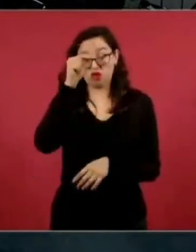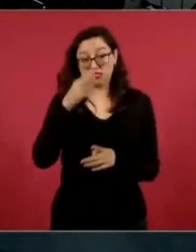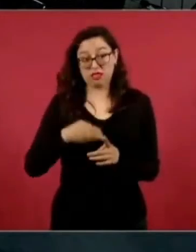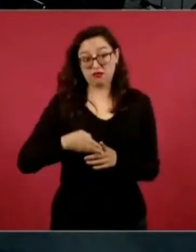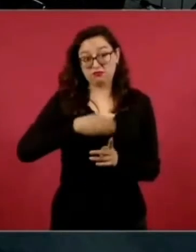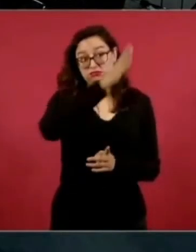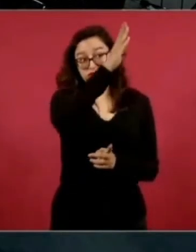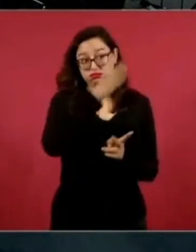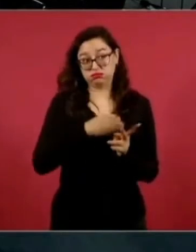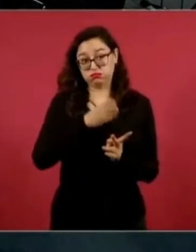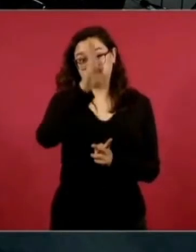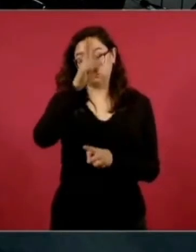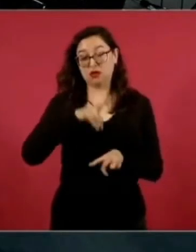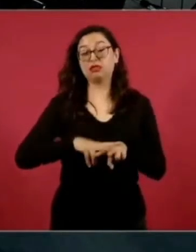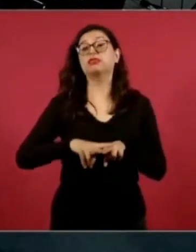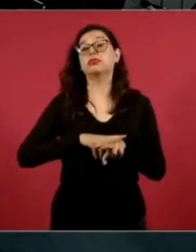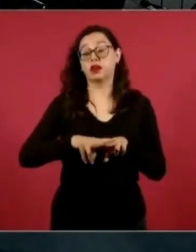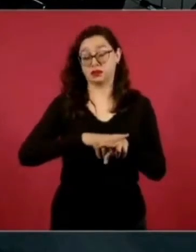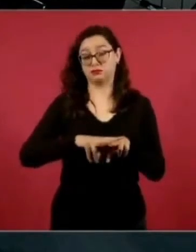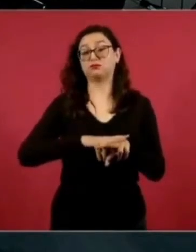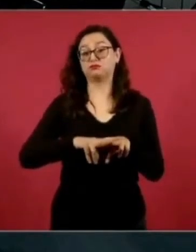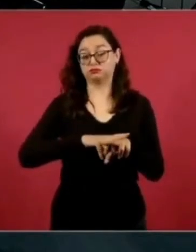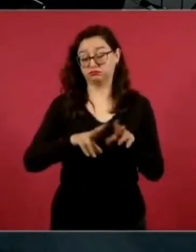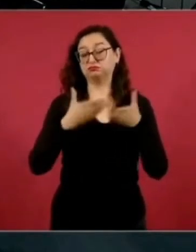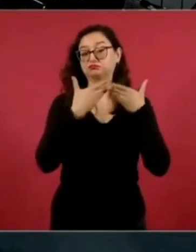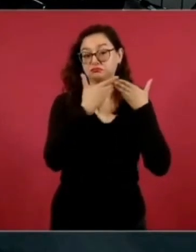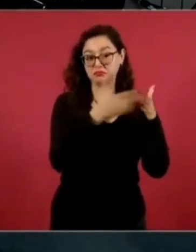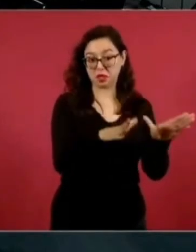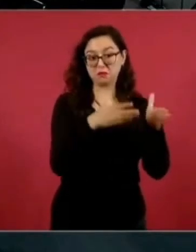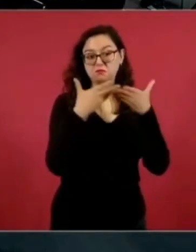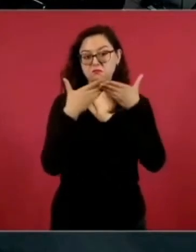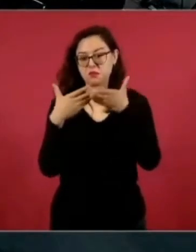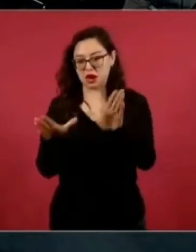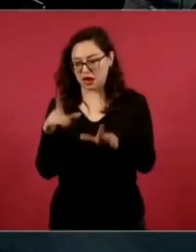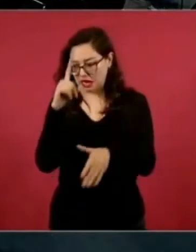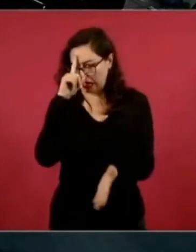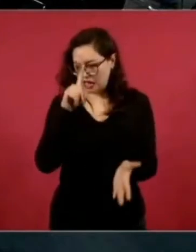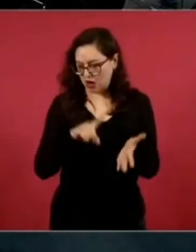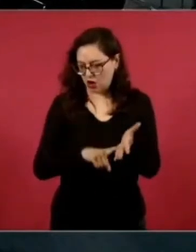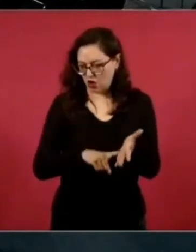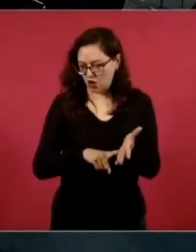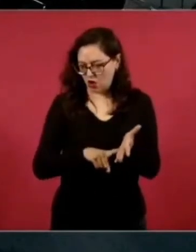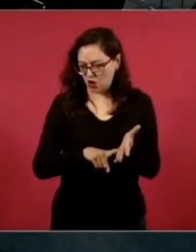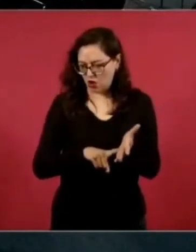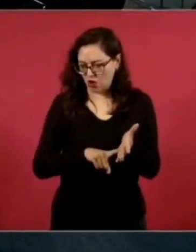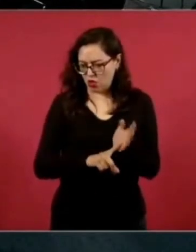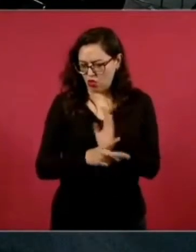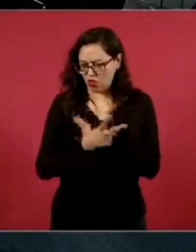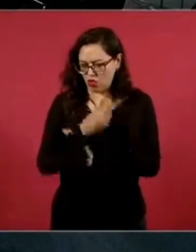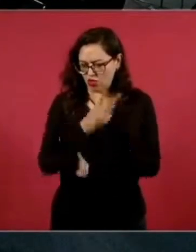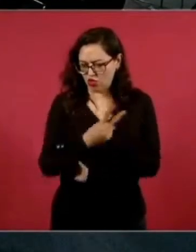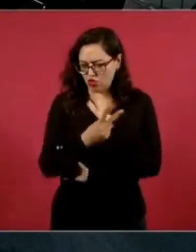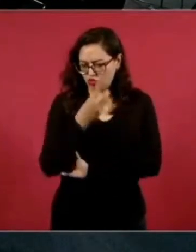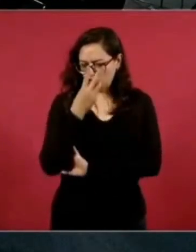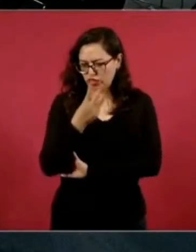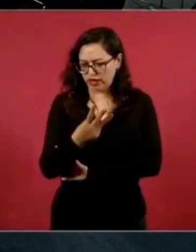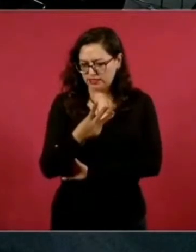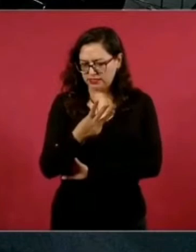o tres líneas.